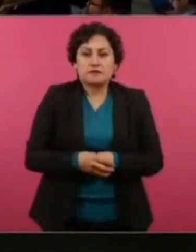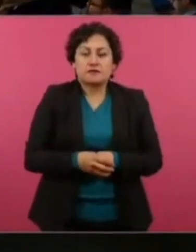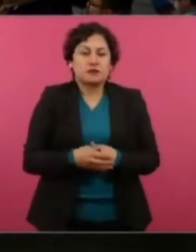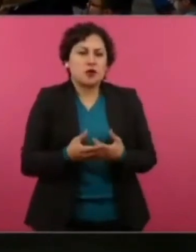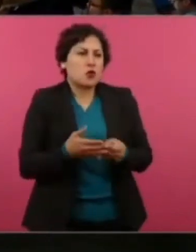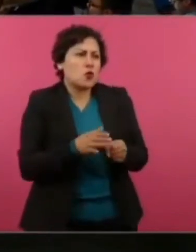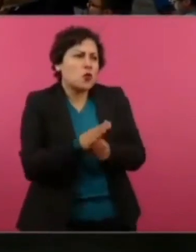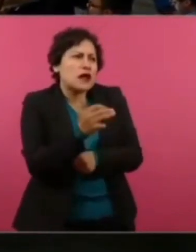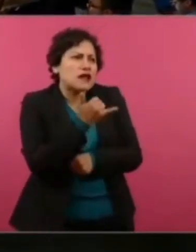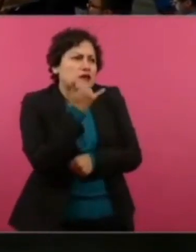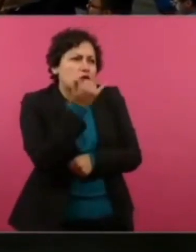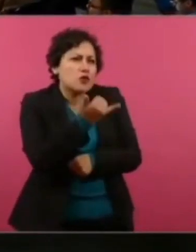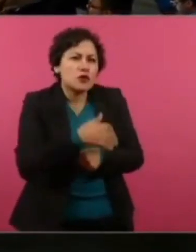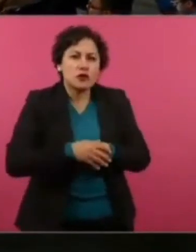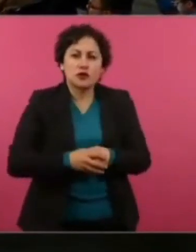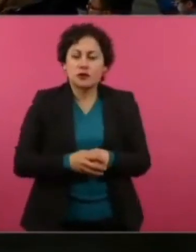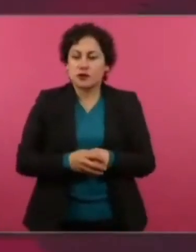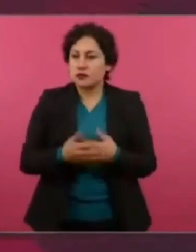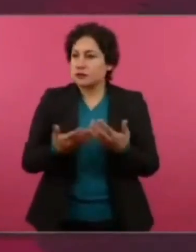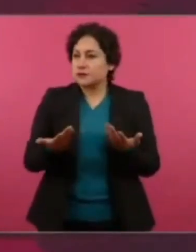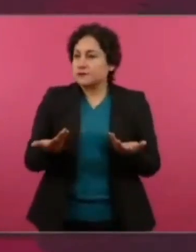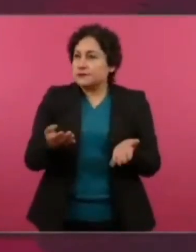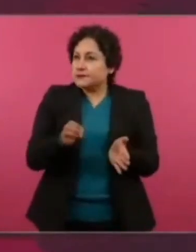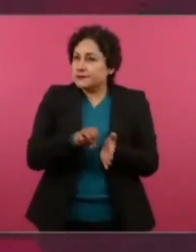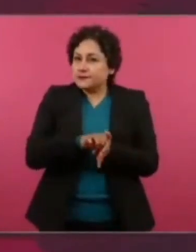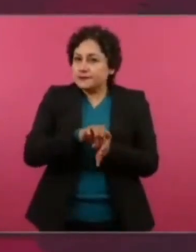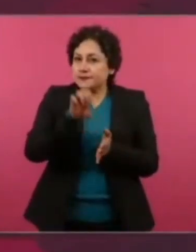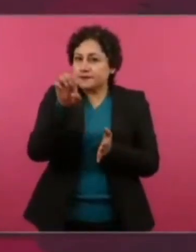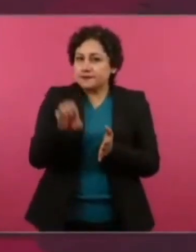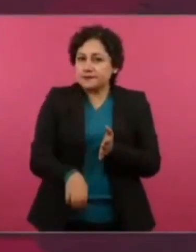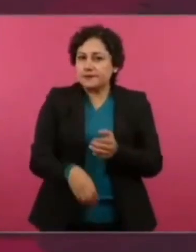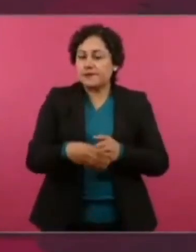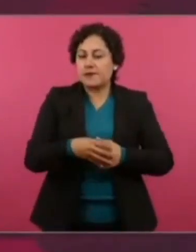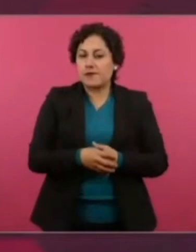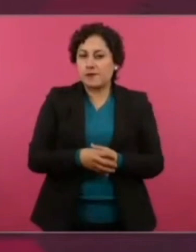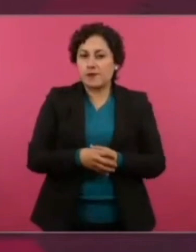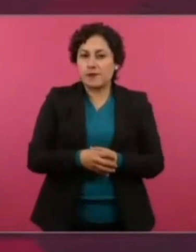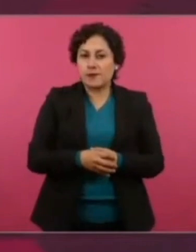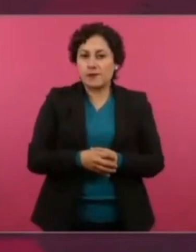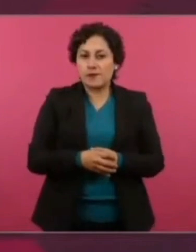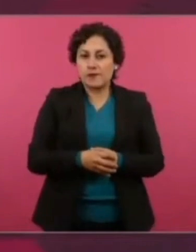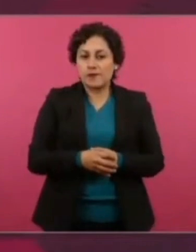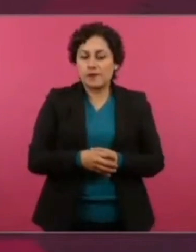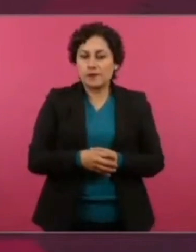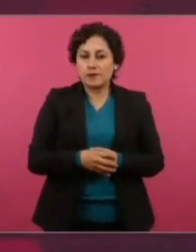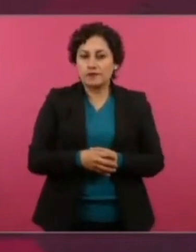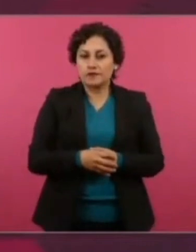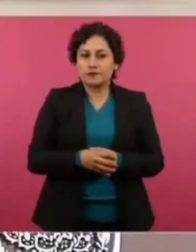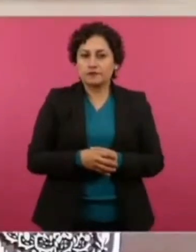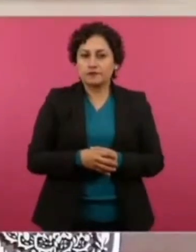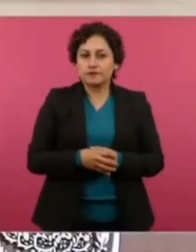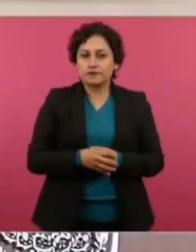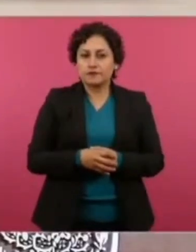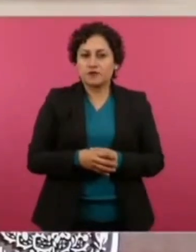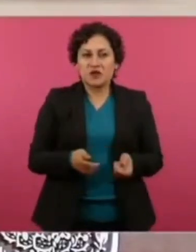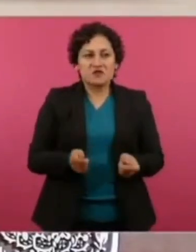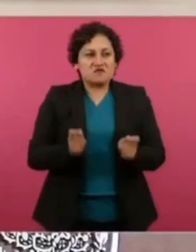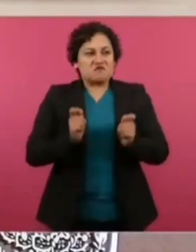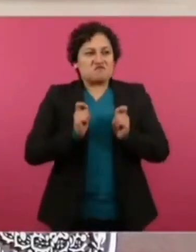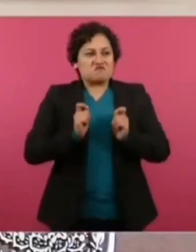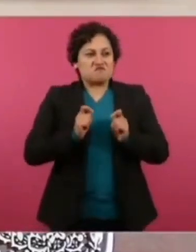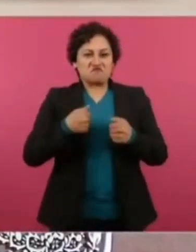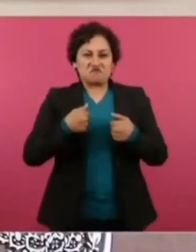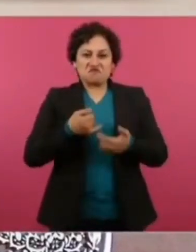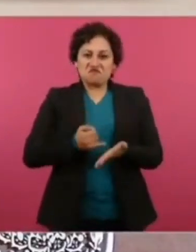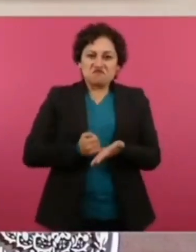Pues que no se le da la oportunidad a otros, y